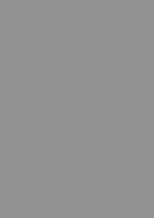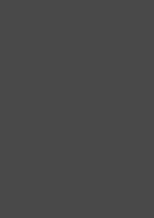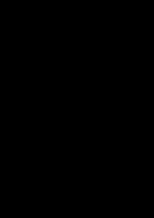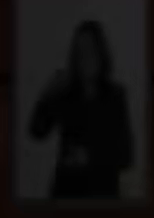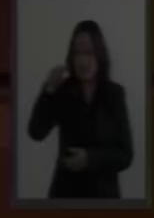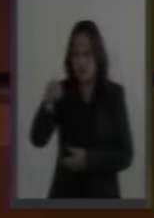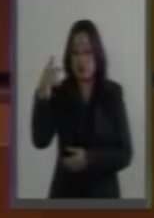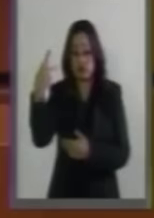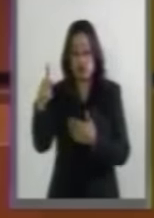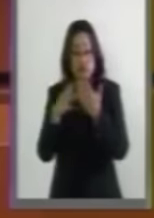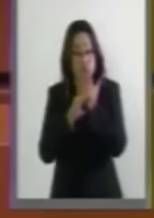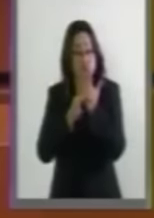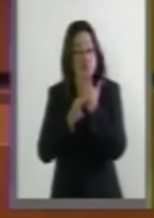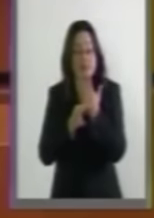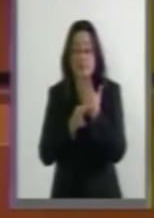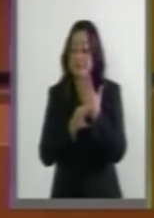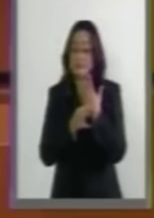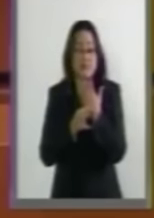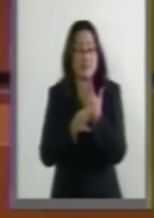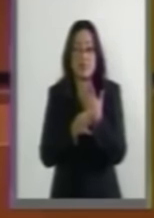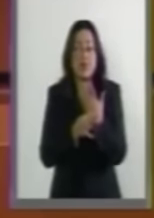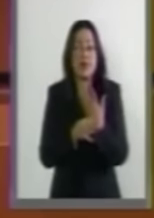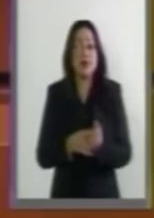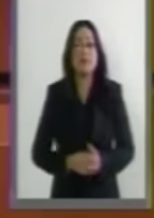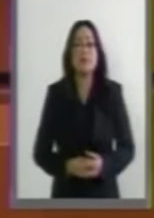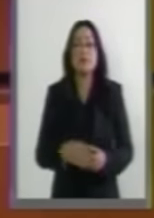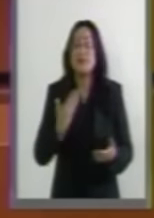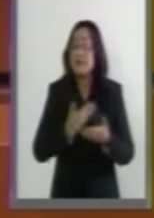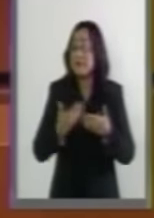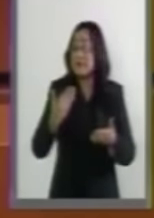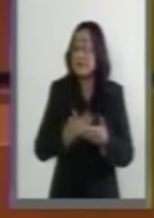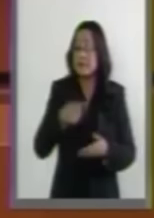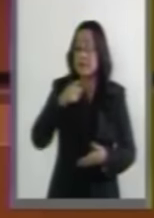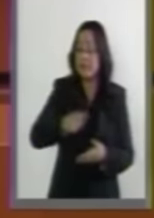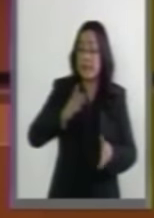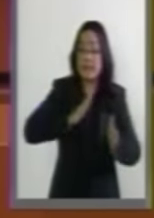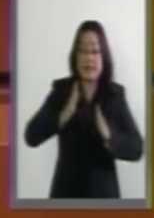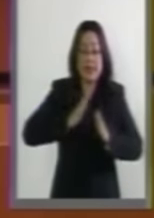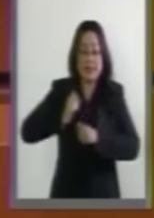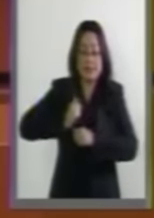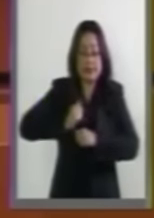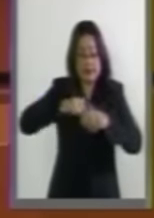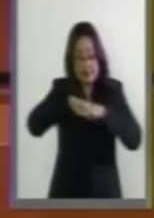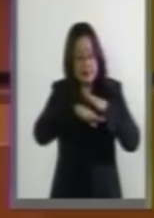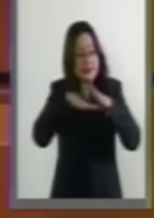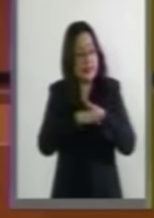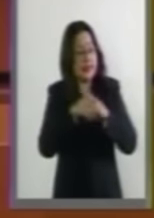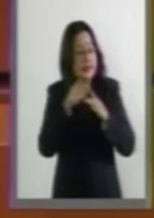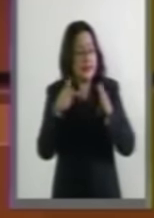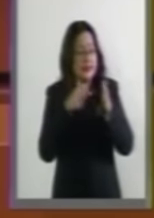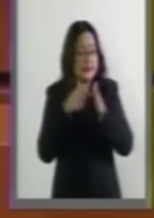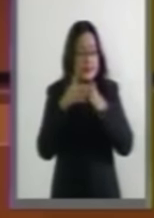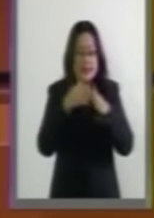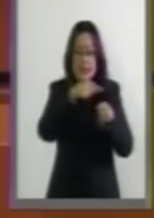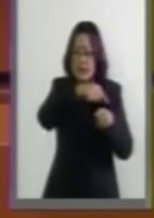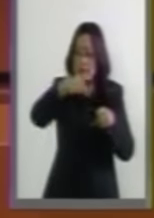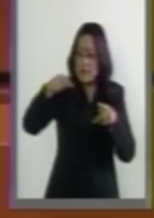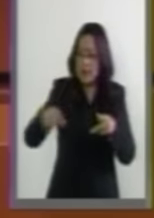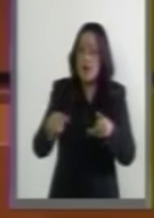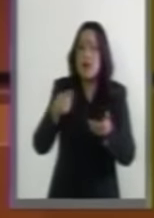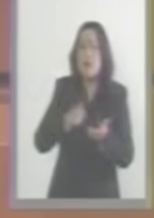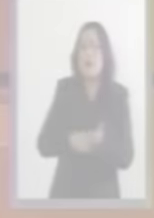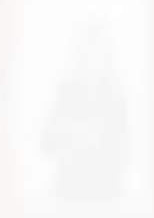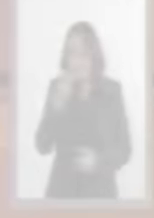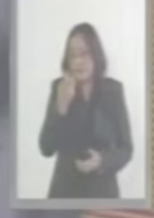La ocupación militar de los puertos es una instrucción de los Estados